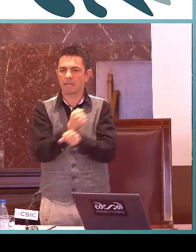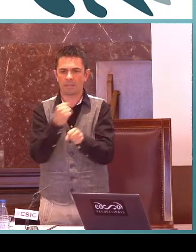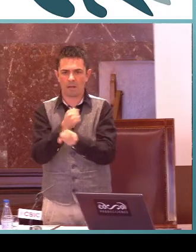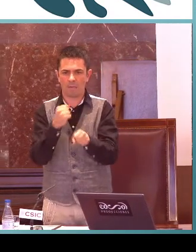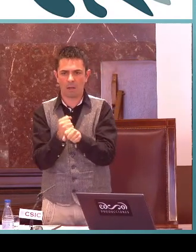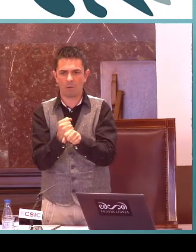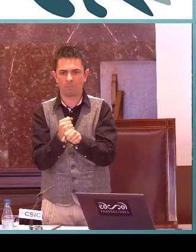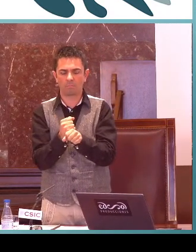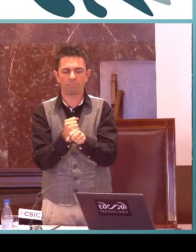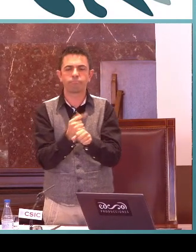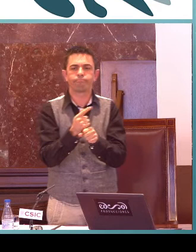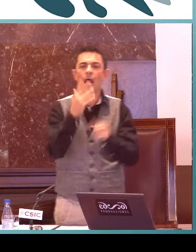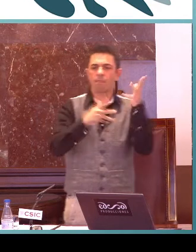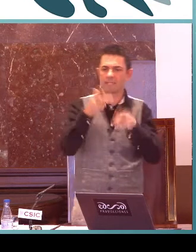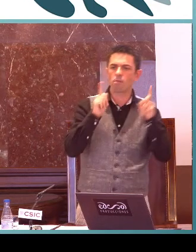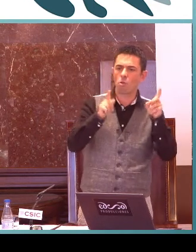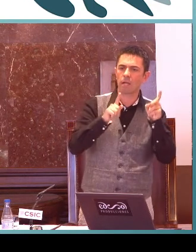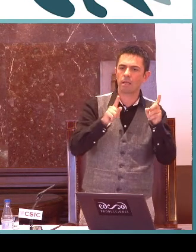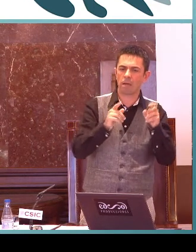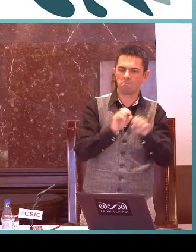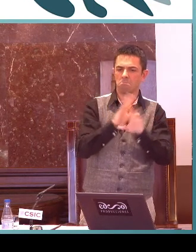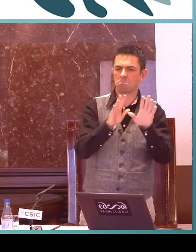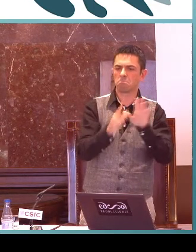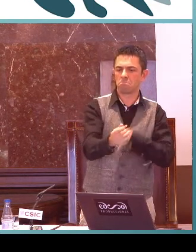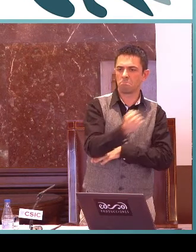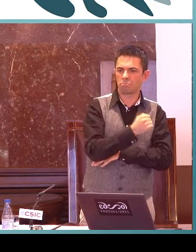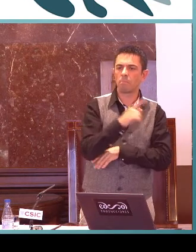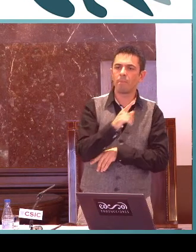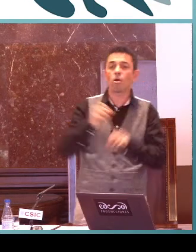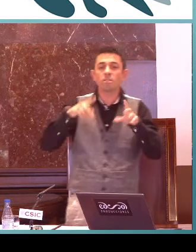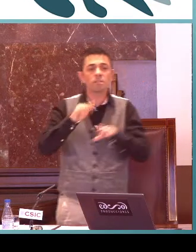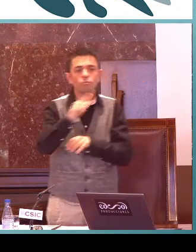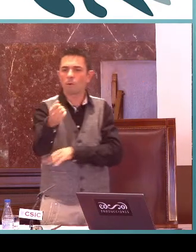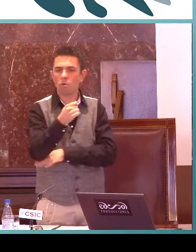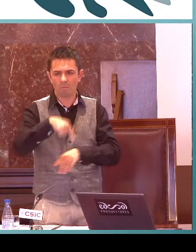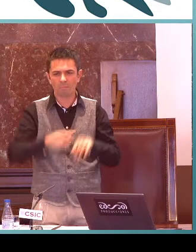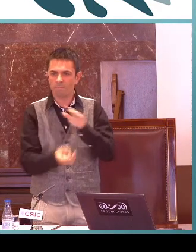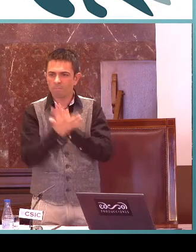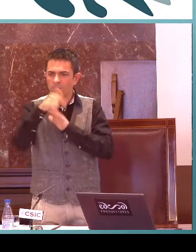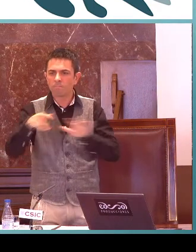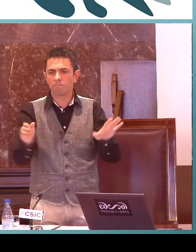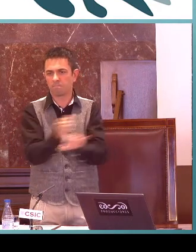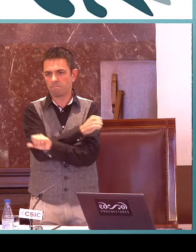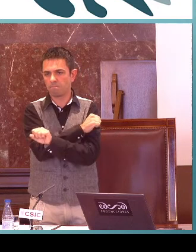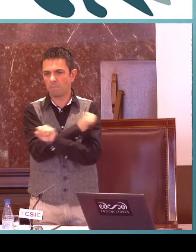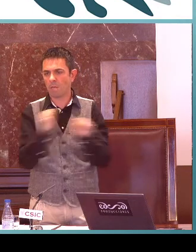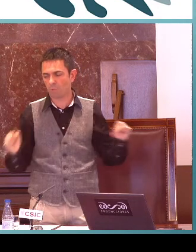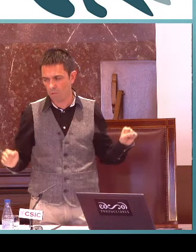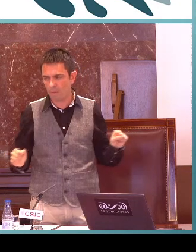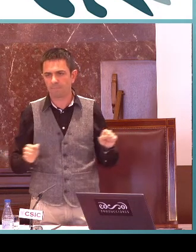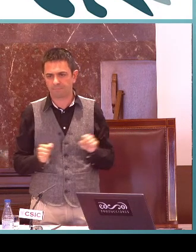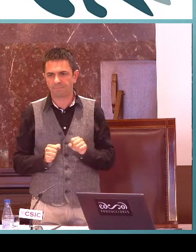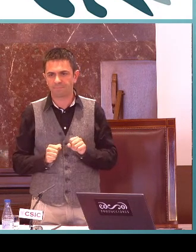nos está dando para poder realizar este trabajo tanto a la administración educativa pero sin su apoyo no podríamos